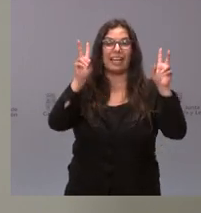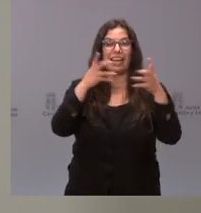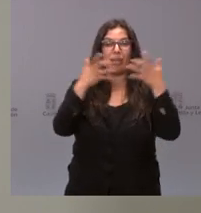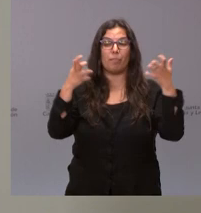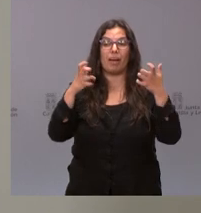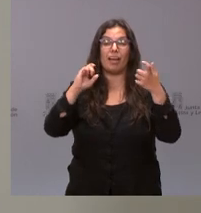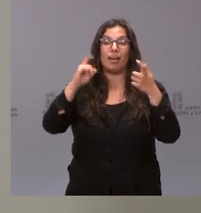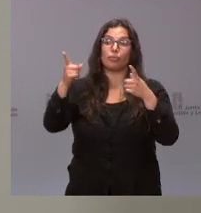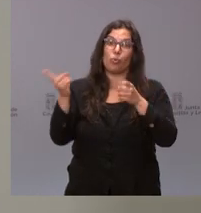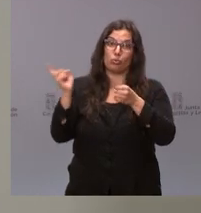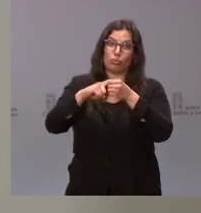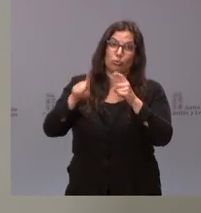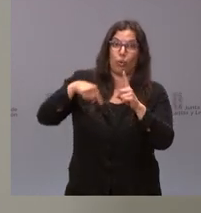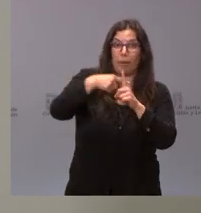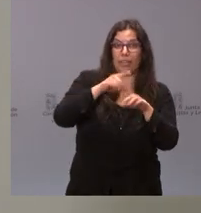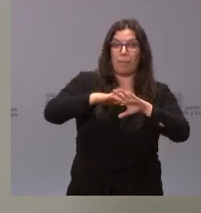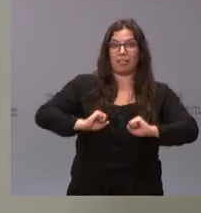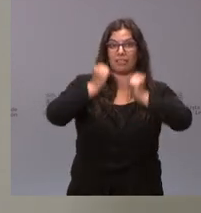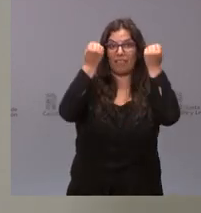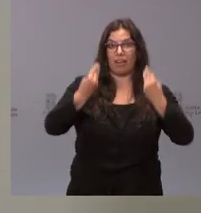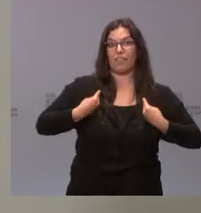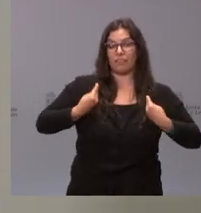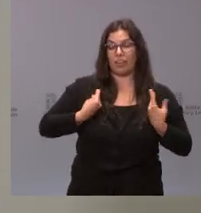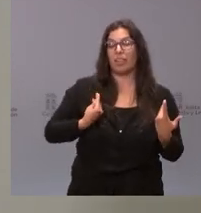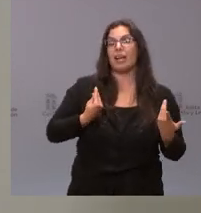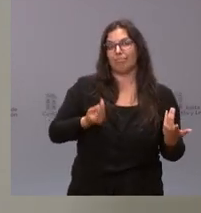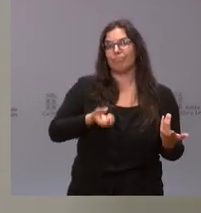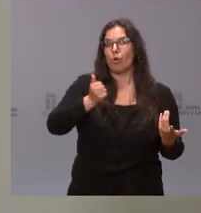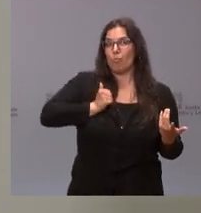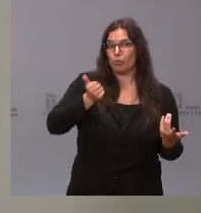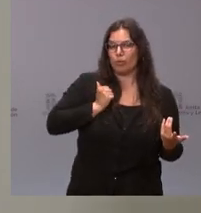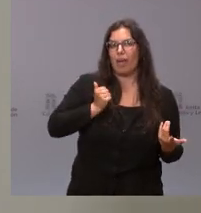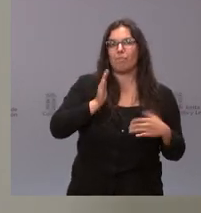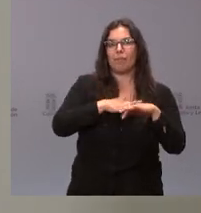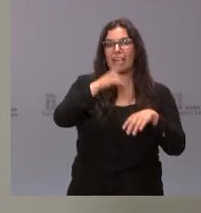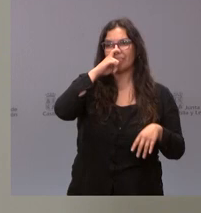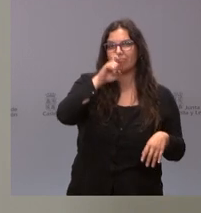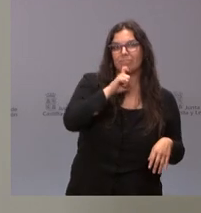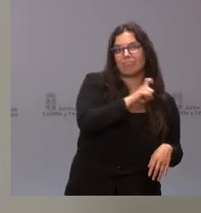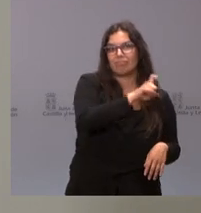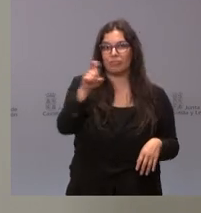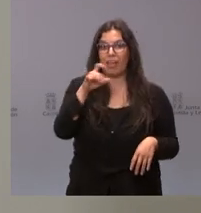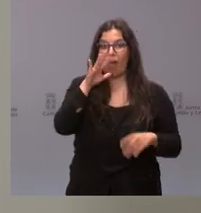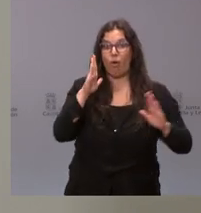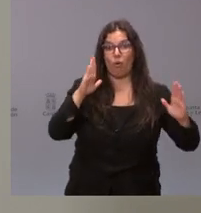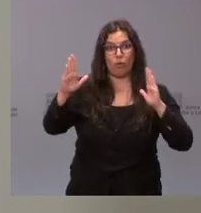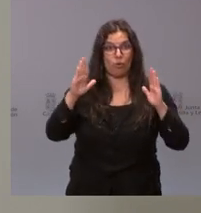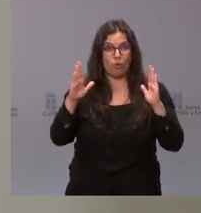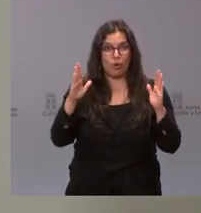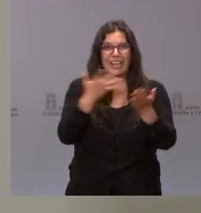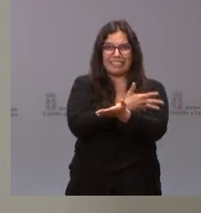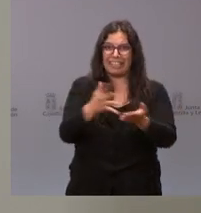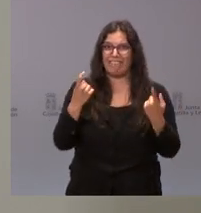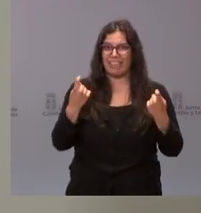Súmate y Salvavidas. Y es buena ocasión para recordar las necesidades que en esta época del año se tienen de